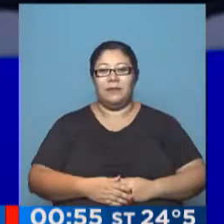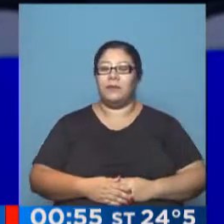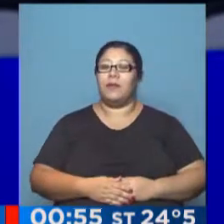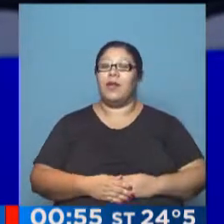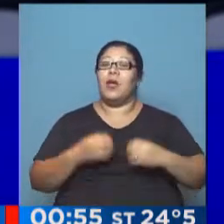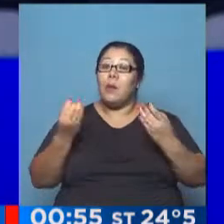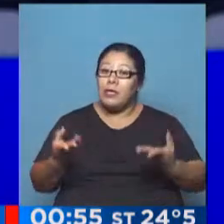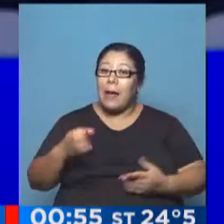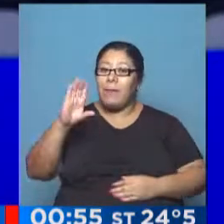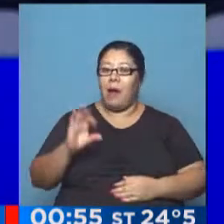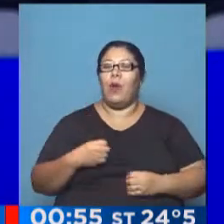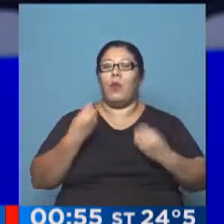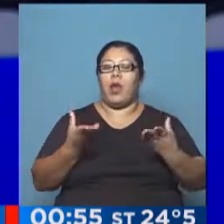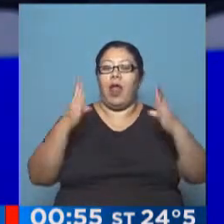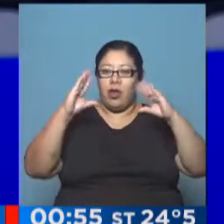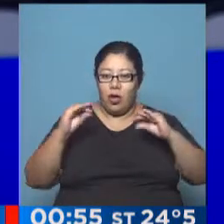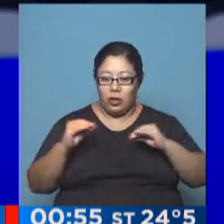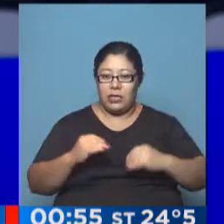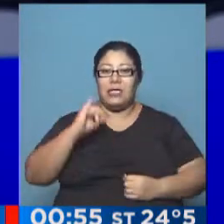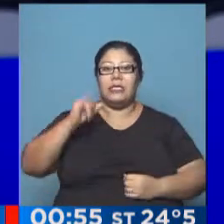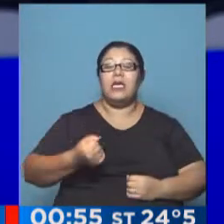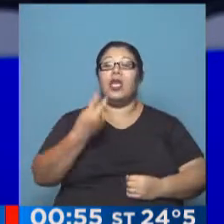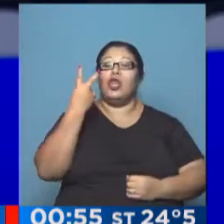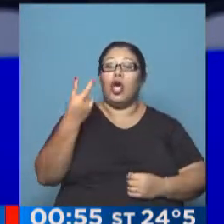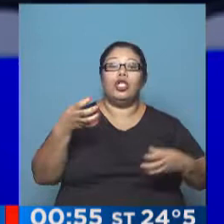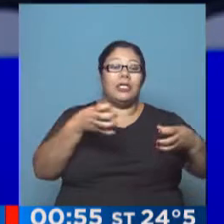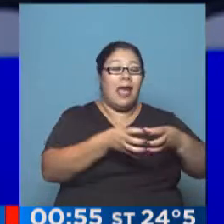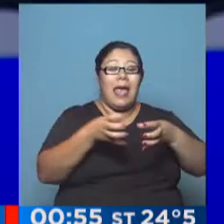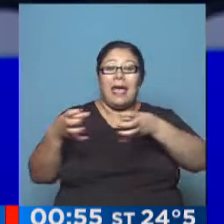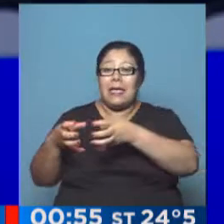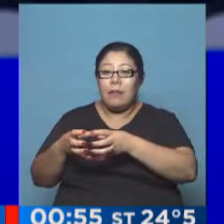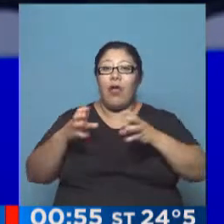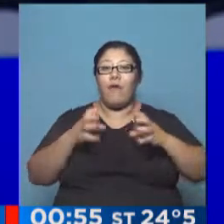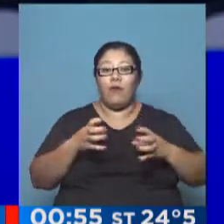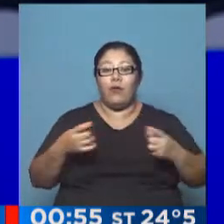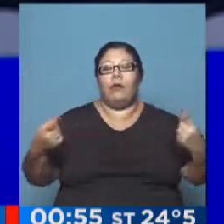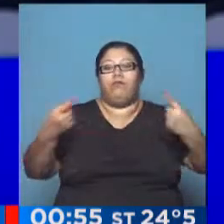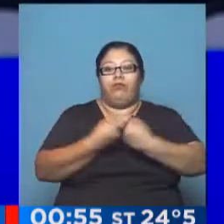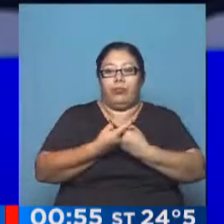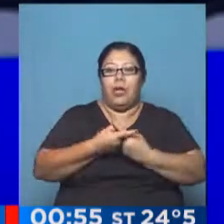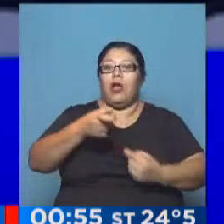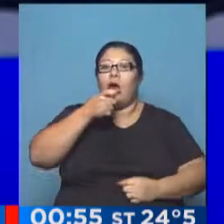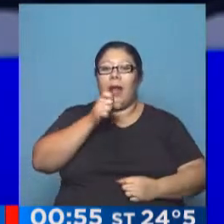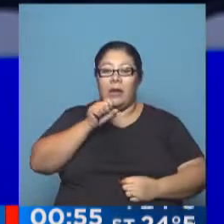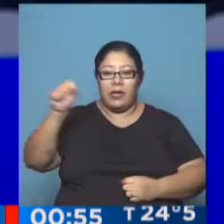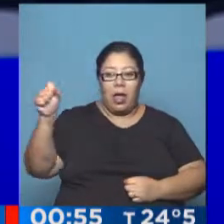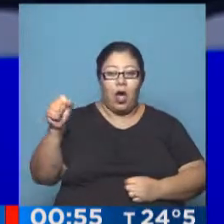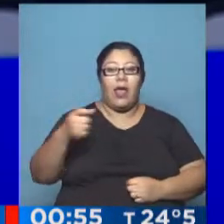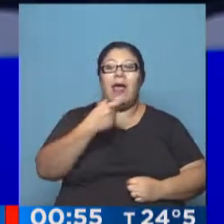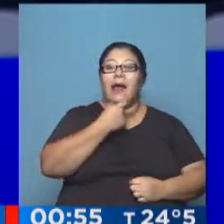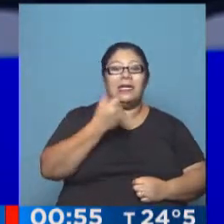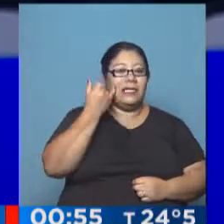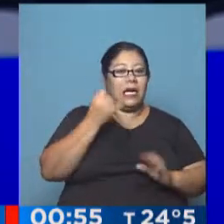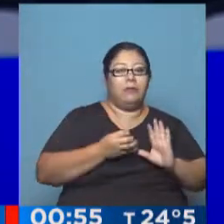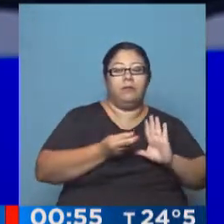¿Cómo estás Pablo? Muy buenas noches. Otros dos equipos se han presentado en la Copa Libertadores. Torres Racing, que ingresó a la fase de grupos y ya había jugado. Y